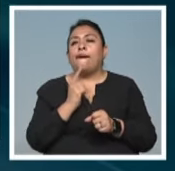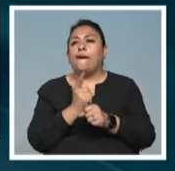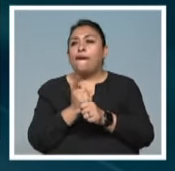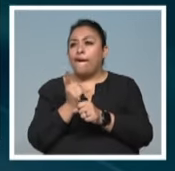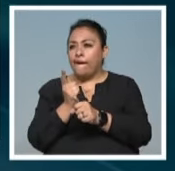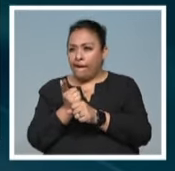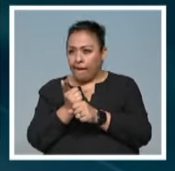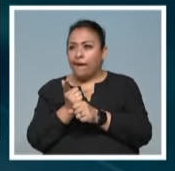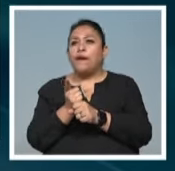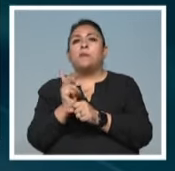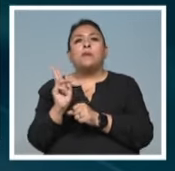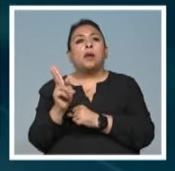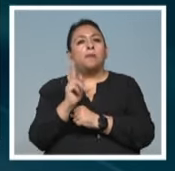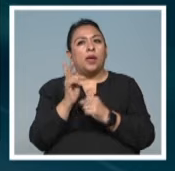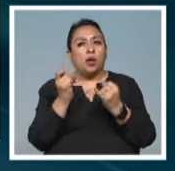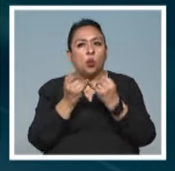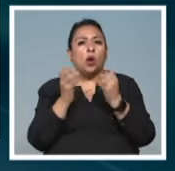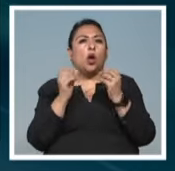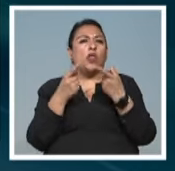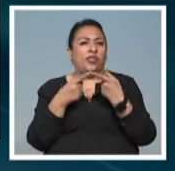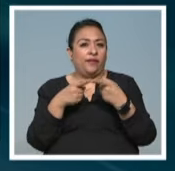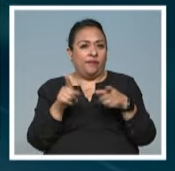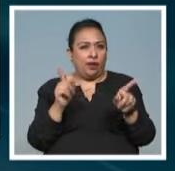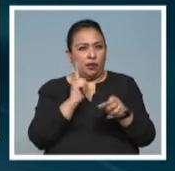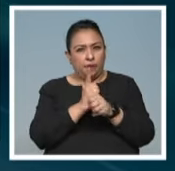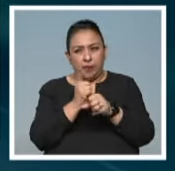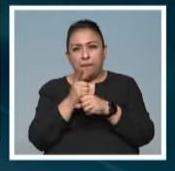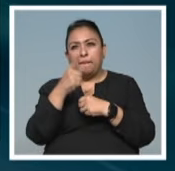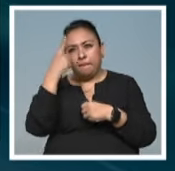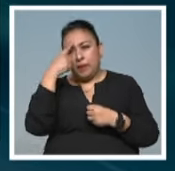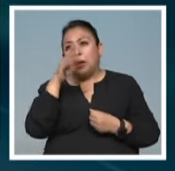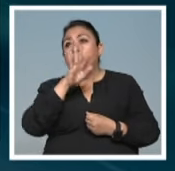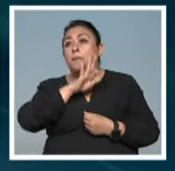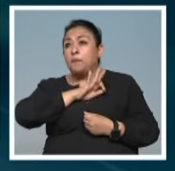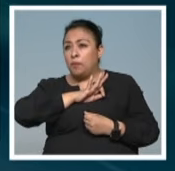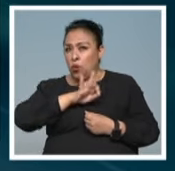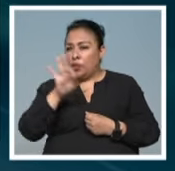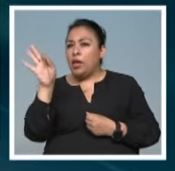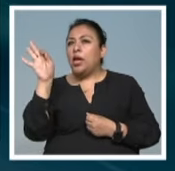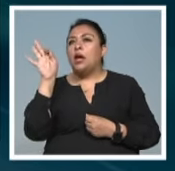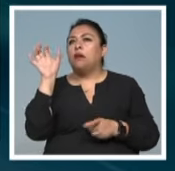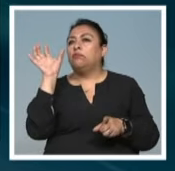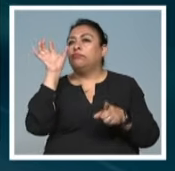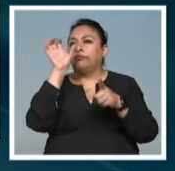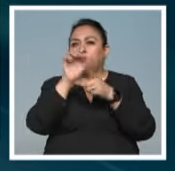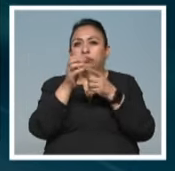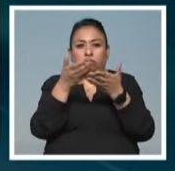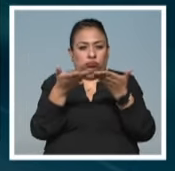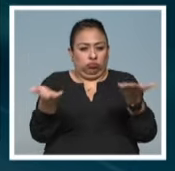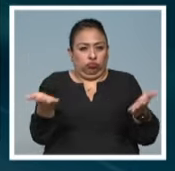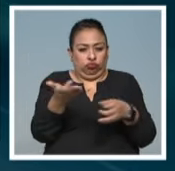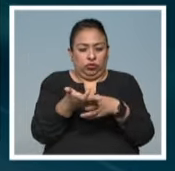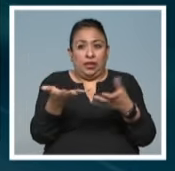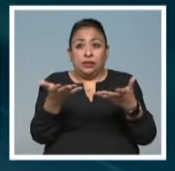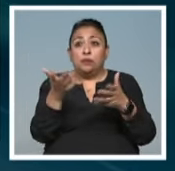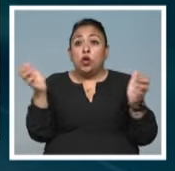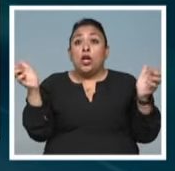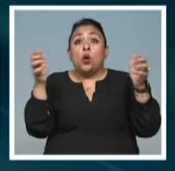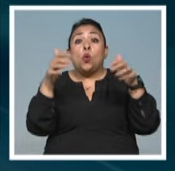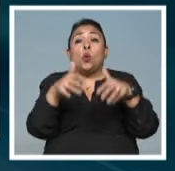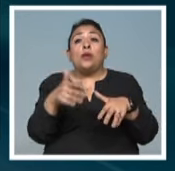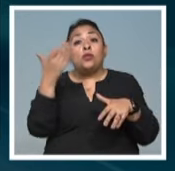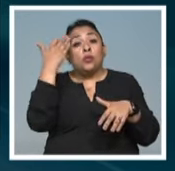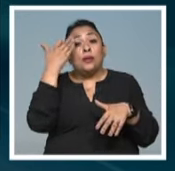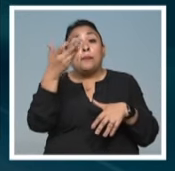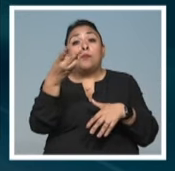identificar coincidencias, diferencias también, para poder, pues un poco aterrizar lo que estamos haciendo. El encuentro tiene